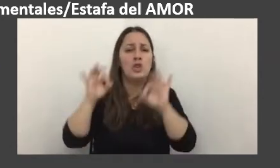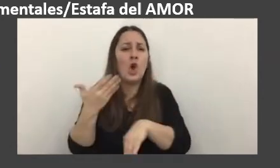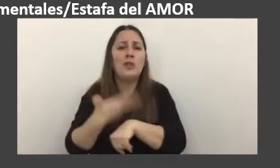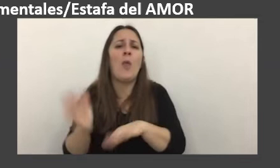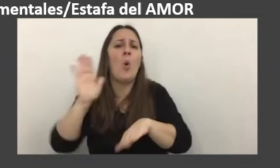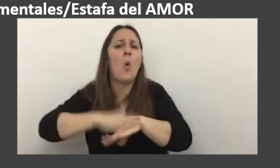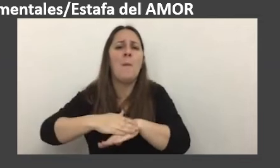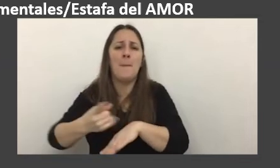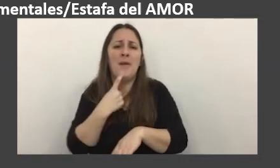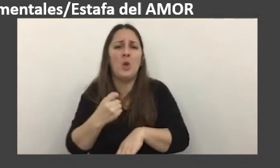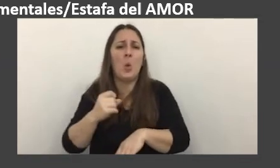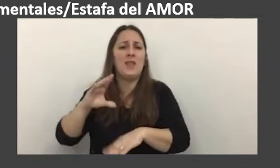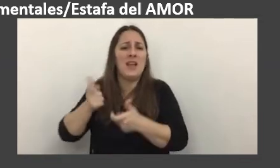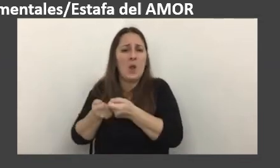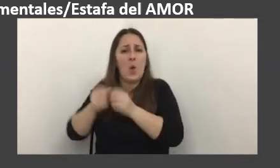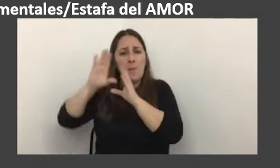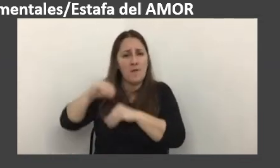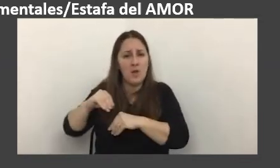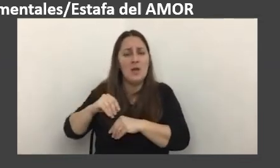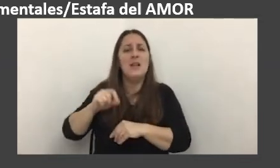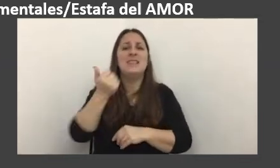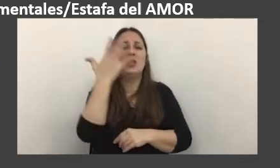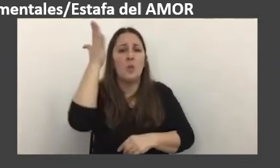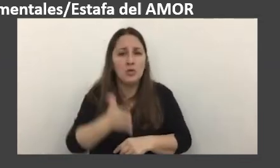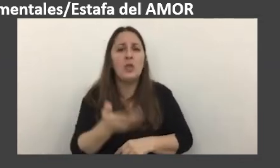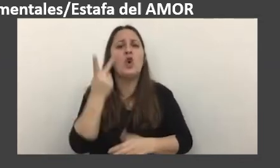65% nos reconoció que maneja mirando el teléfono